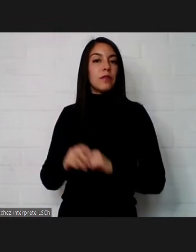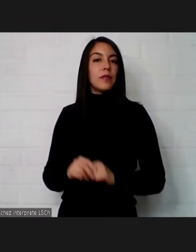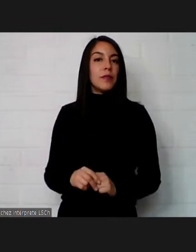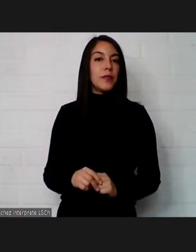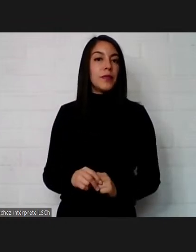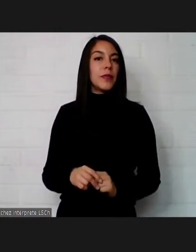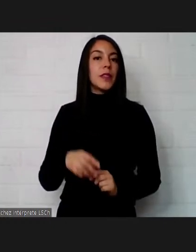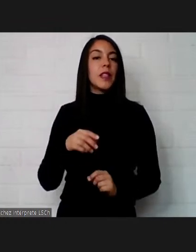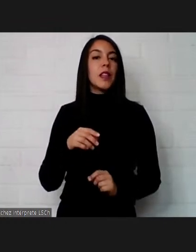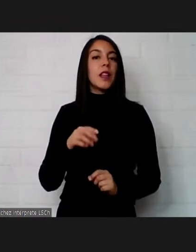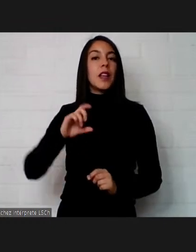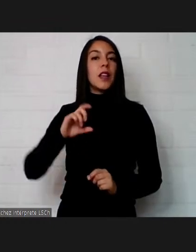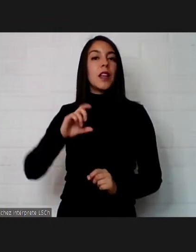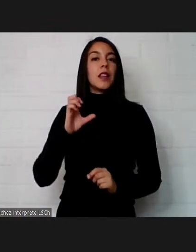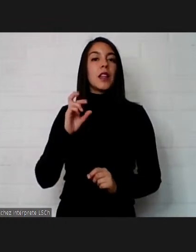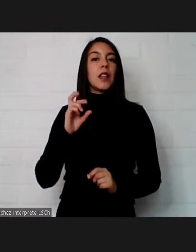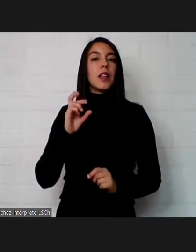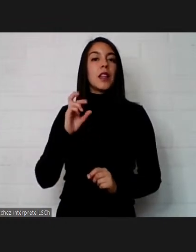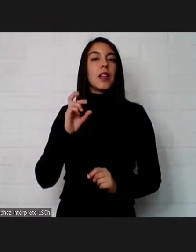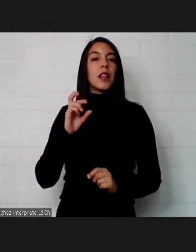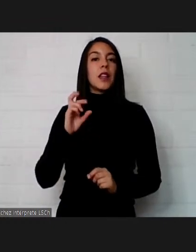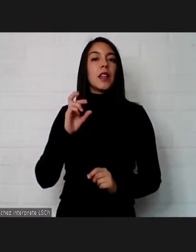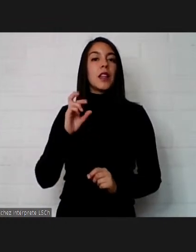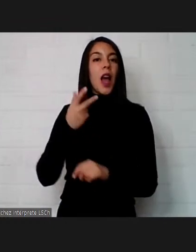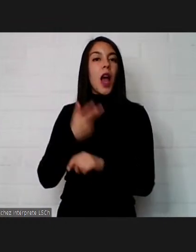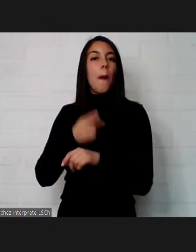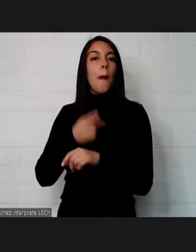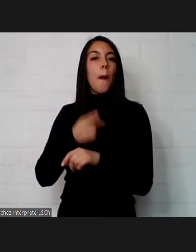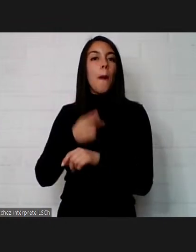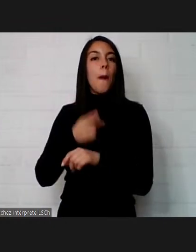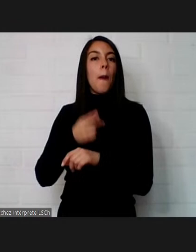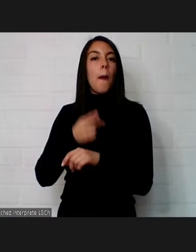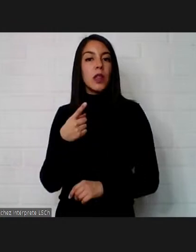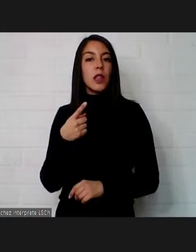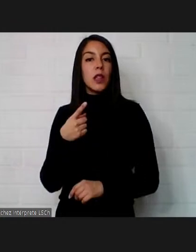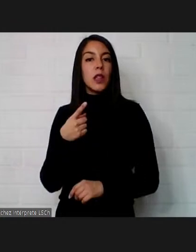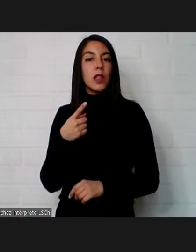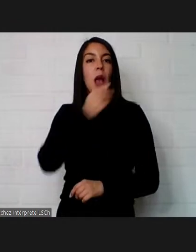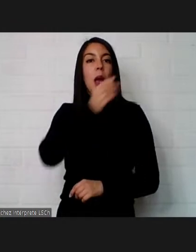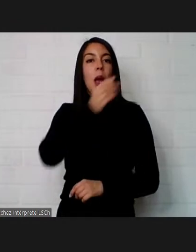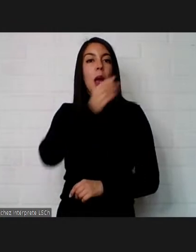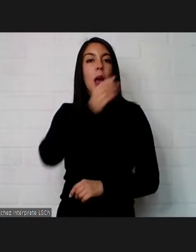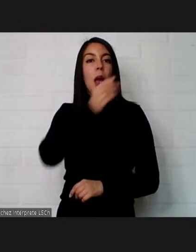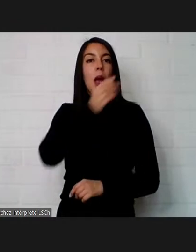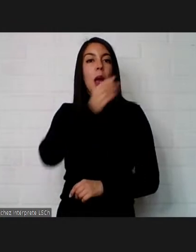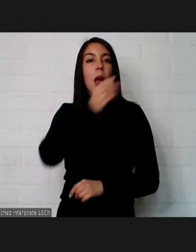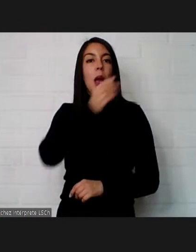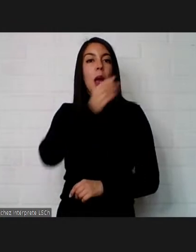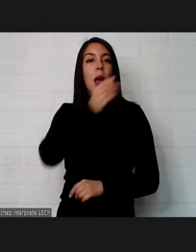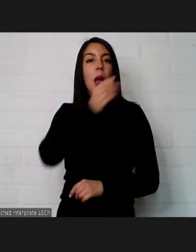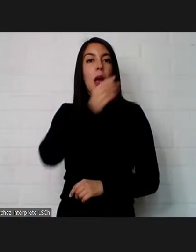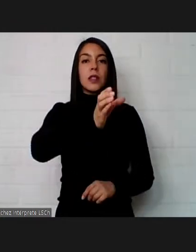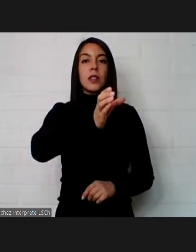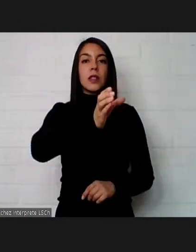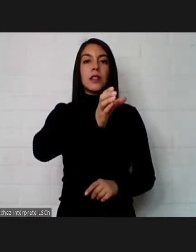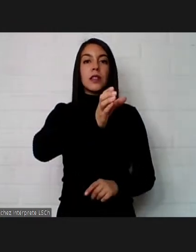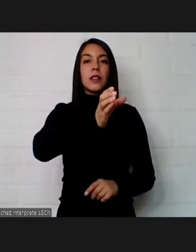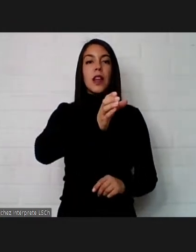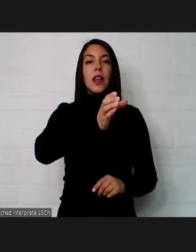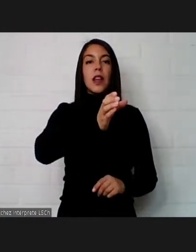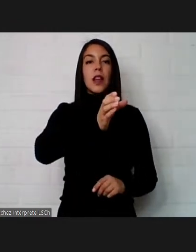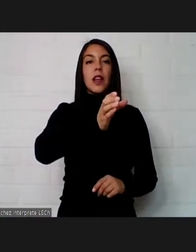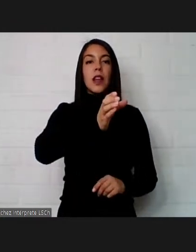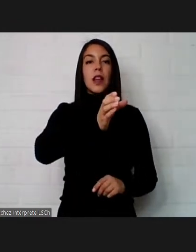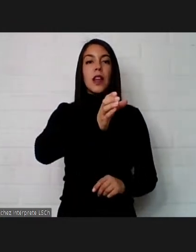querida Georgina ¿estás por ahí? hay una pregunta que te hace la audiencia sí estoy acá Carol no puedo abrir mi